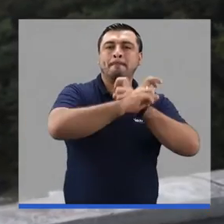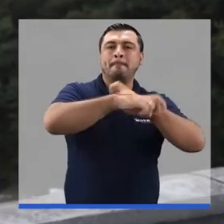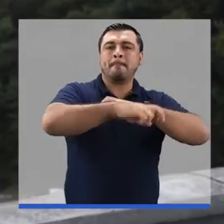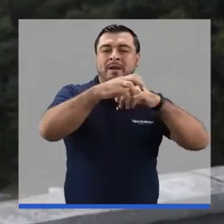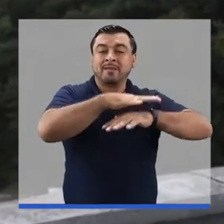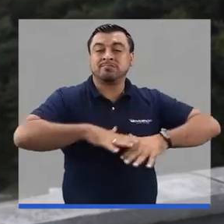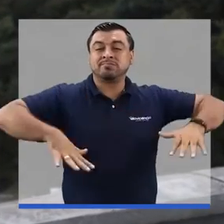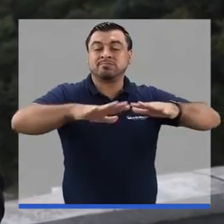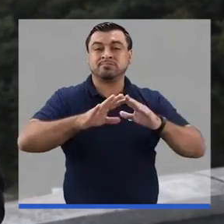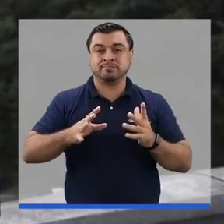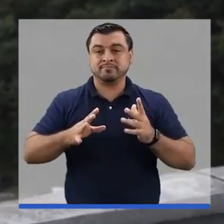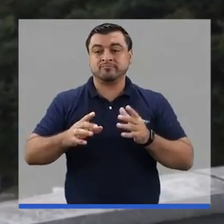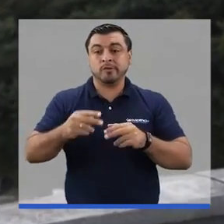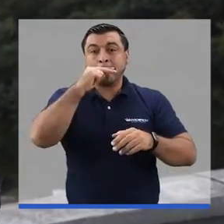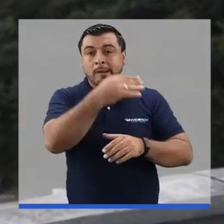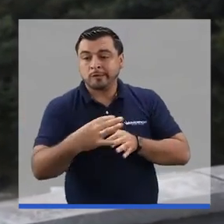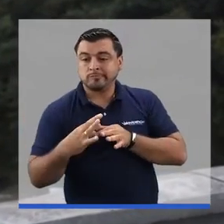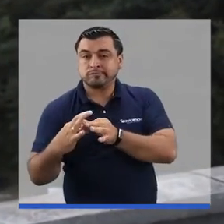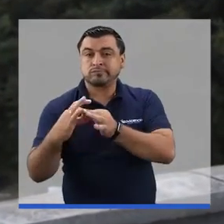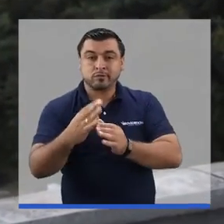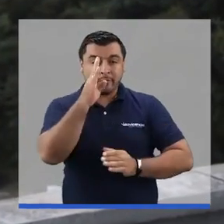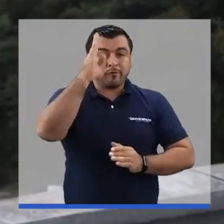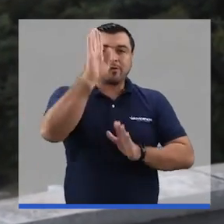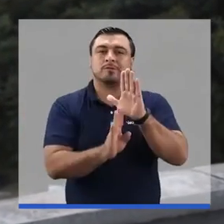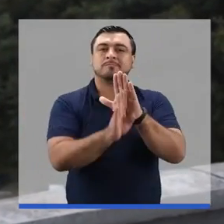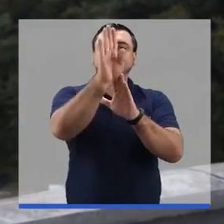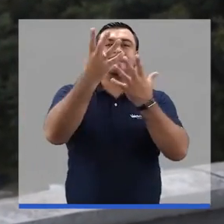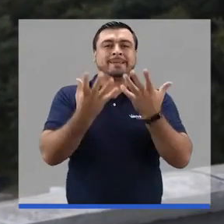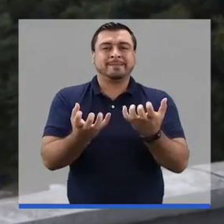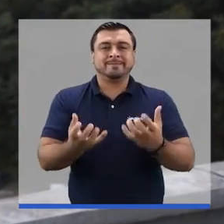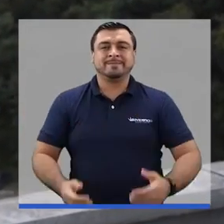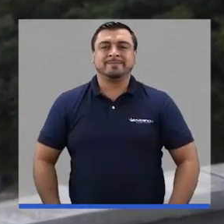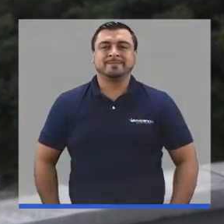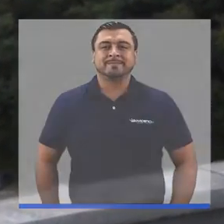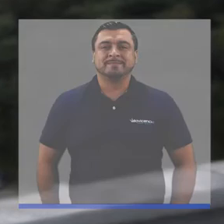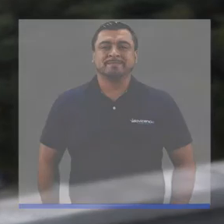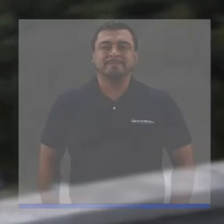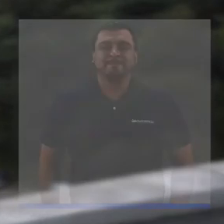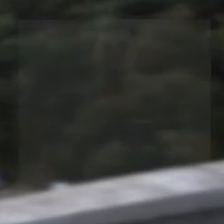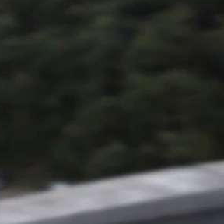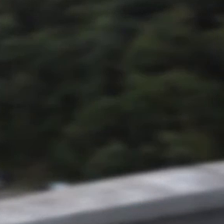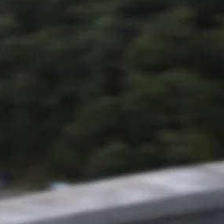así queremos construir de la mano con ellos pasos firmes para construir un futuro de progreso.